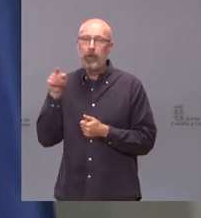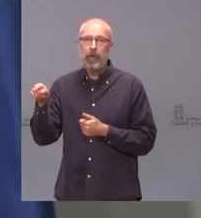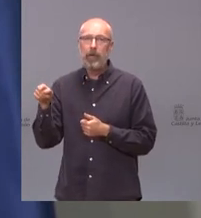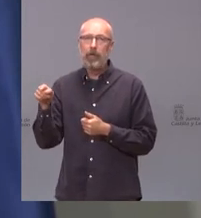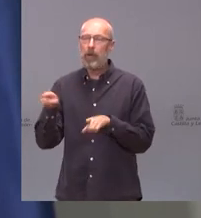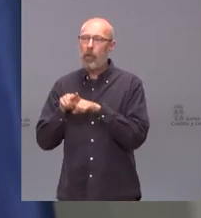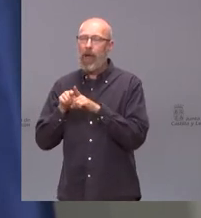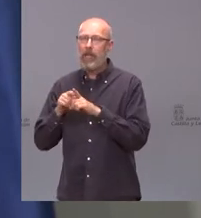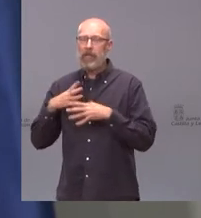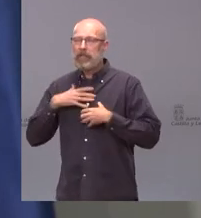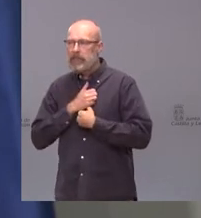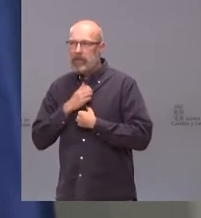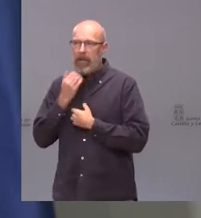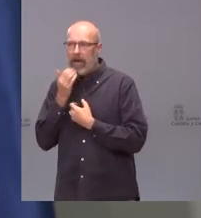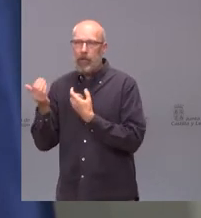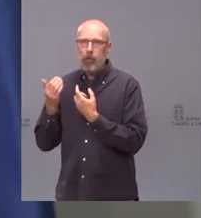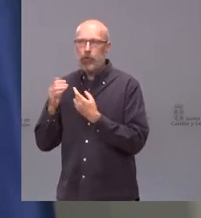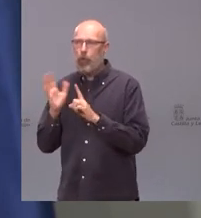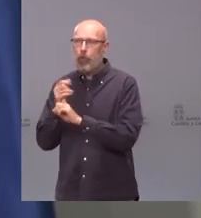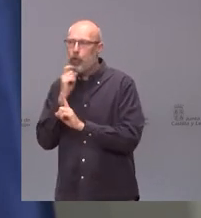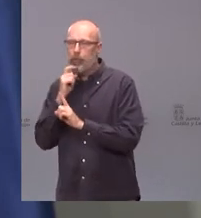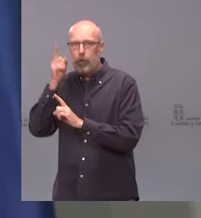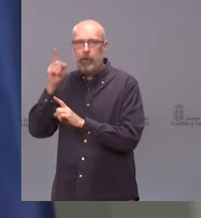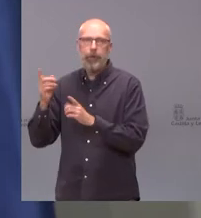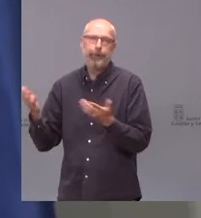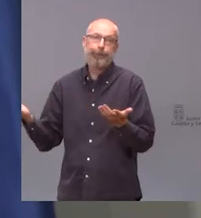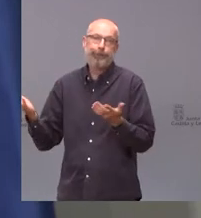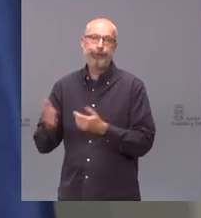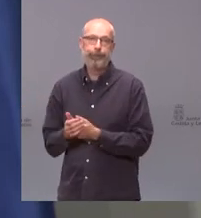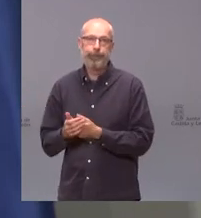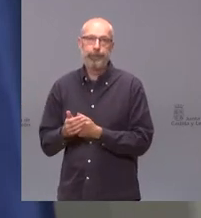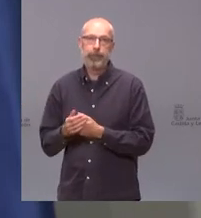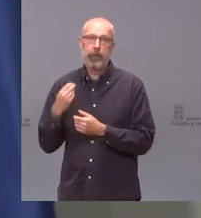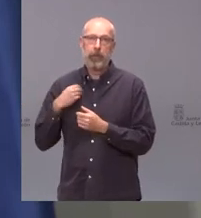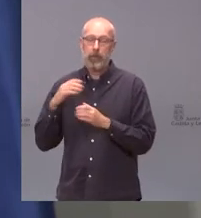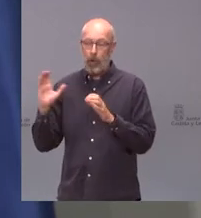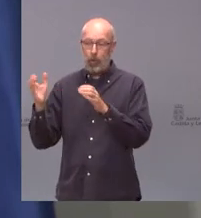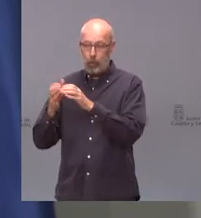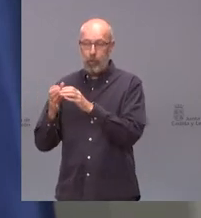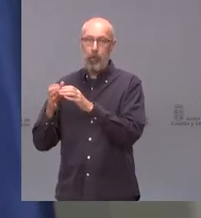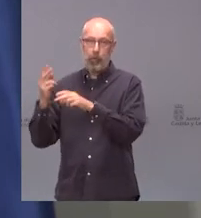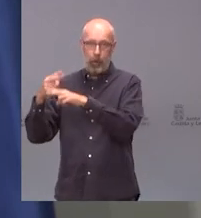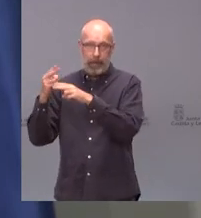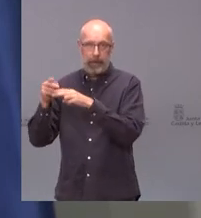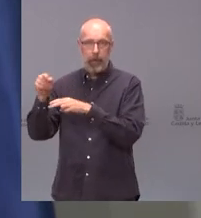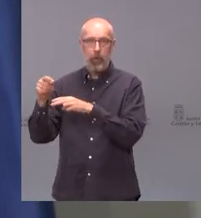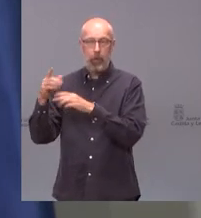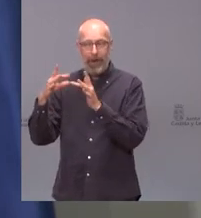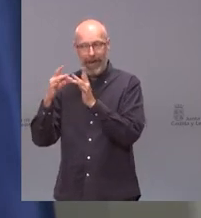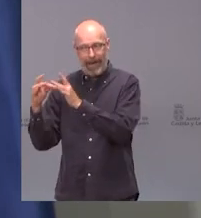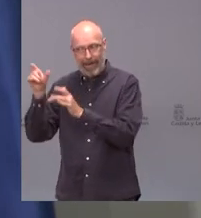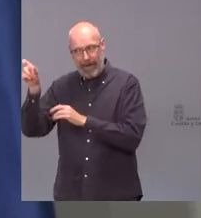frustración y un partido político y un representante público de un partido político y un líder de un partido político tiene